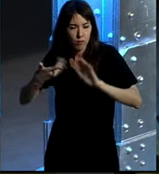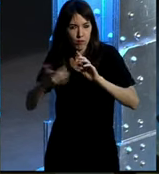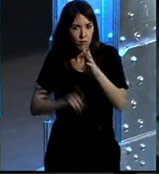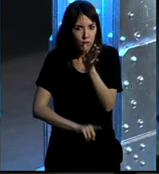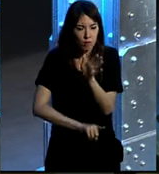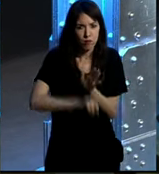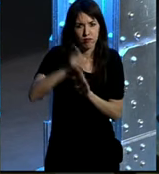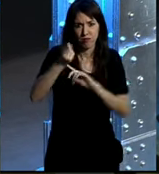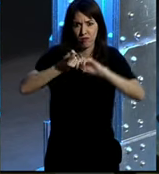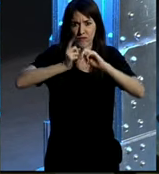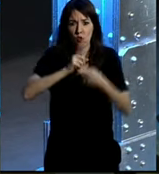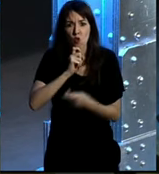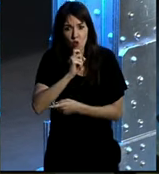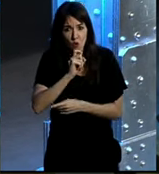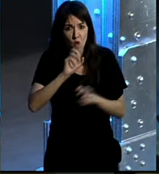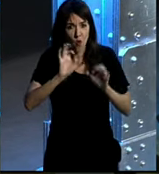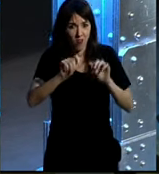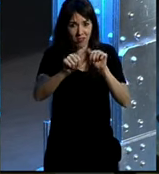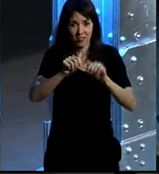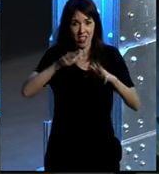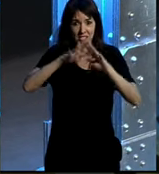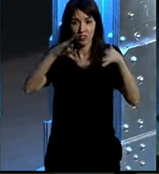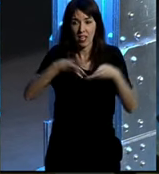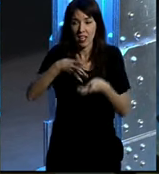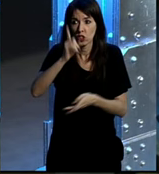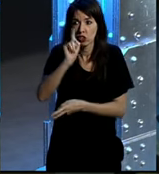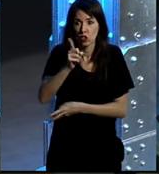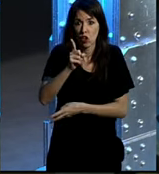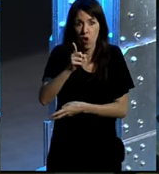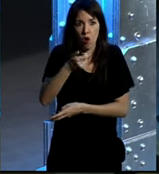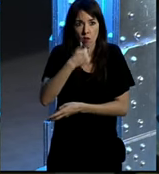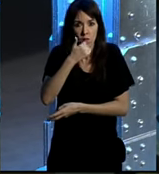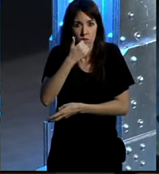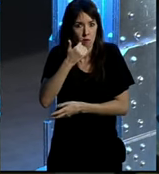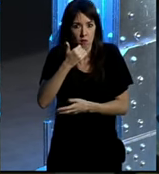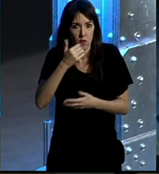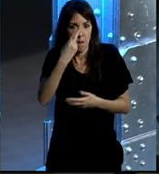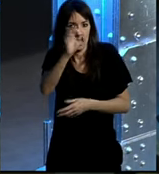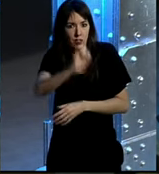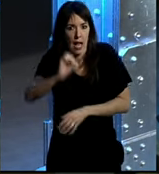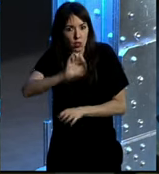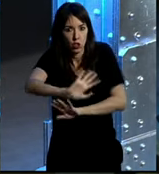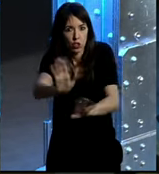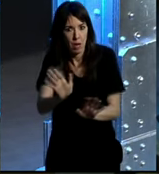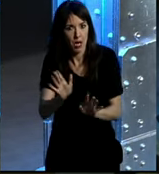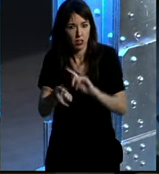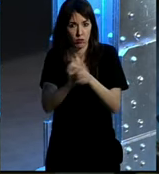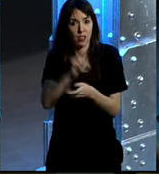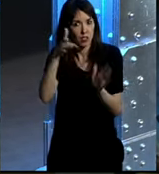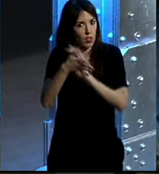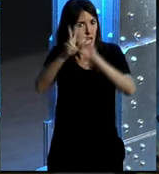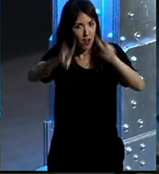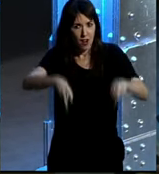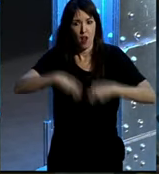que ha tenido un medio como Internet en tan solo, pues apenas un par de décadas. Y es la revolución